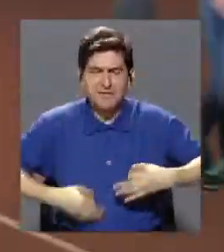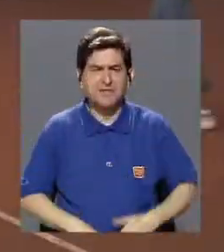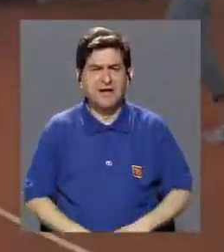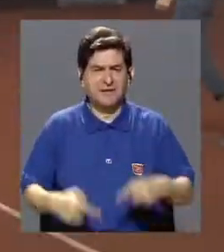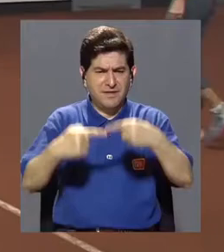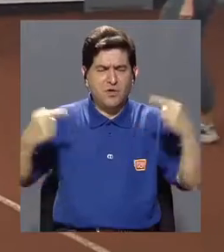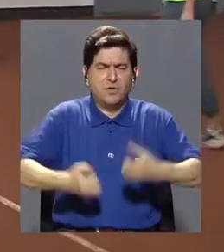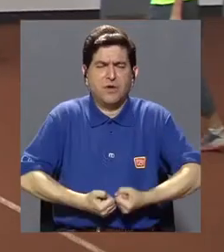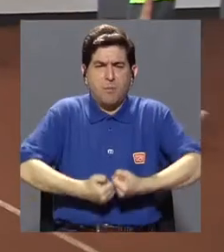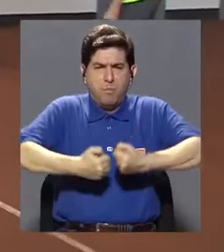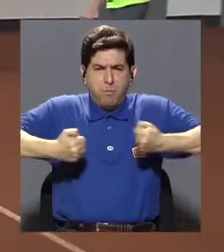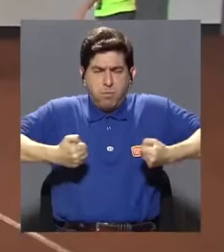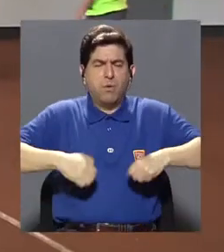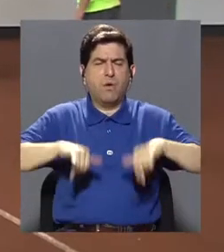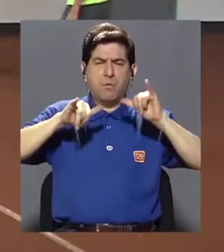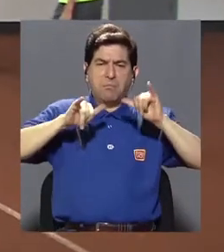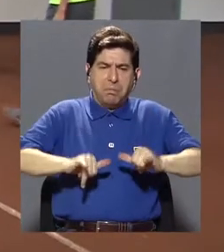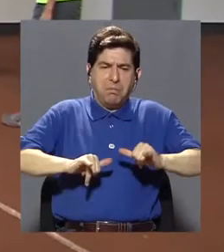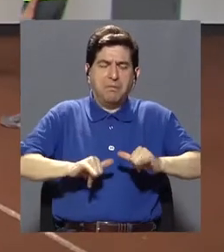sedentarismo en los pequeños.